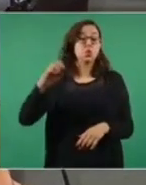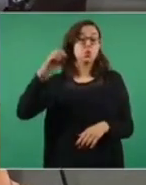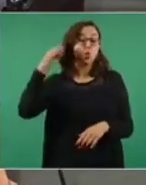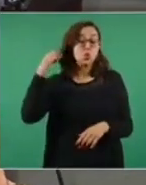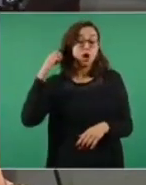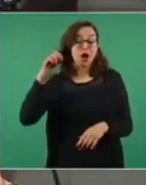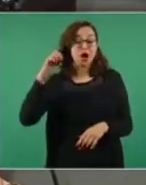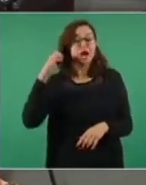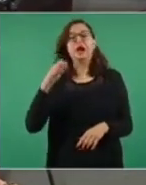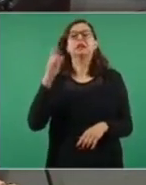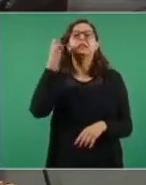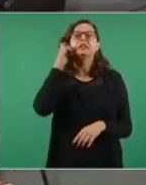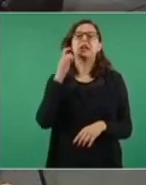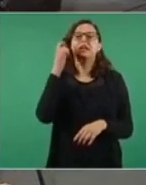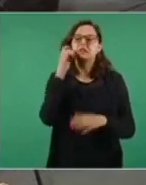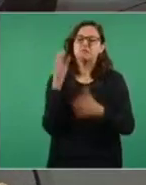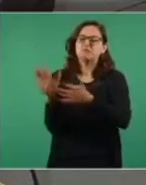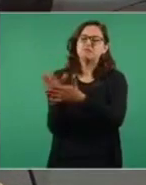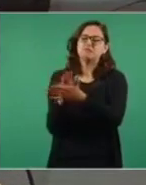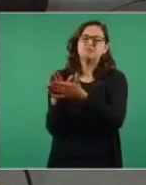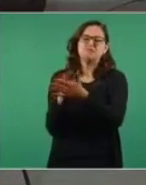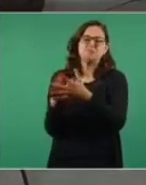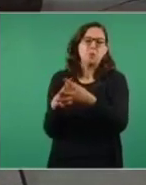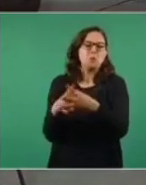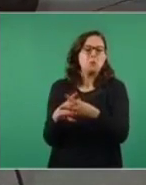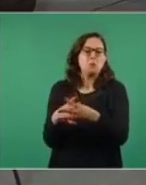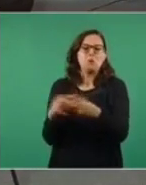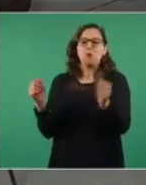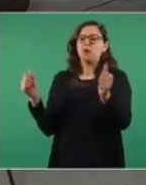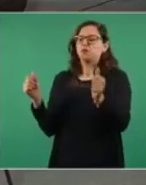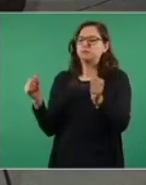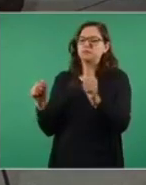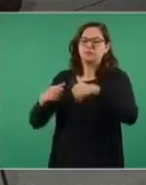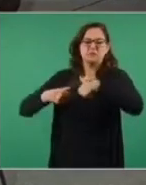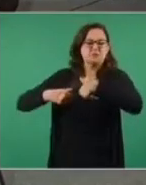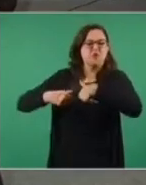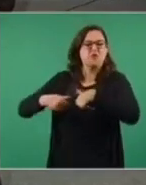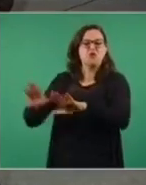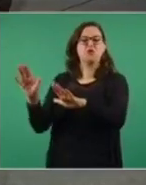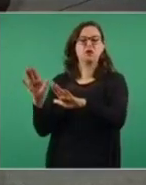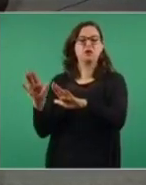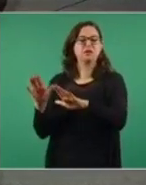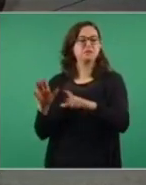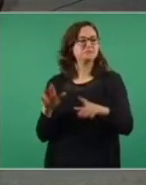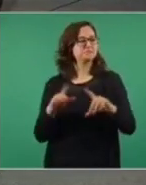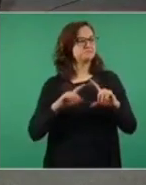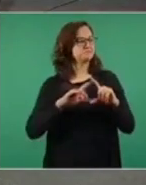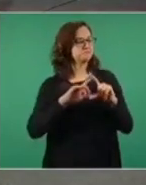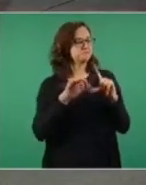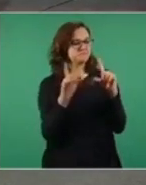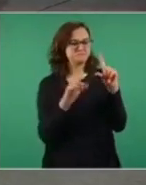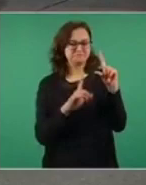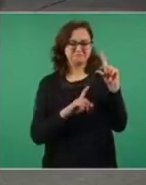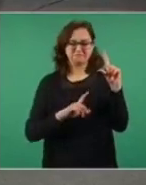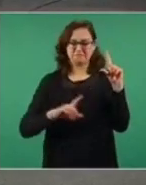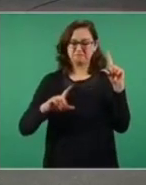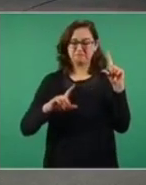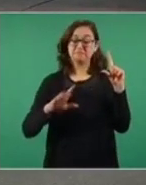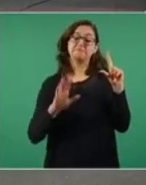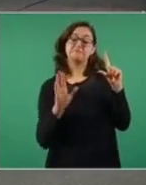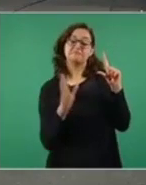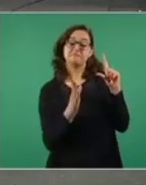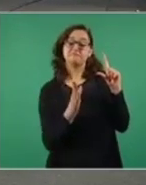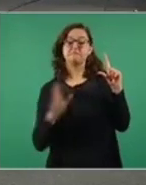y votar por este señor porque cuando votaron